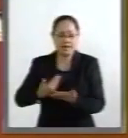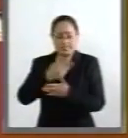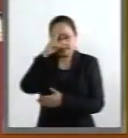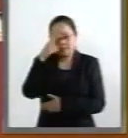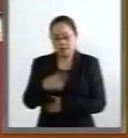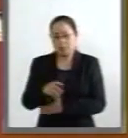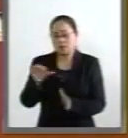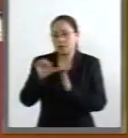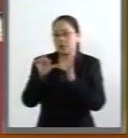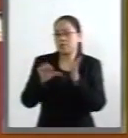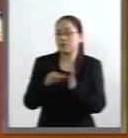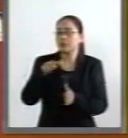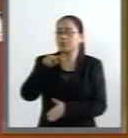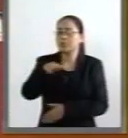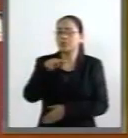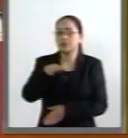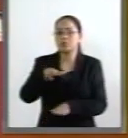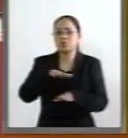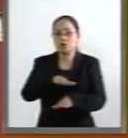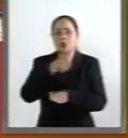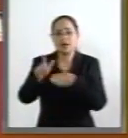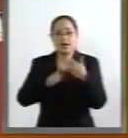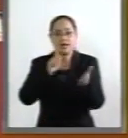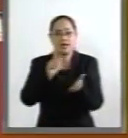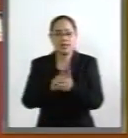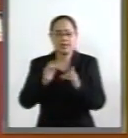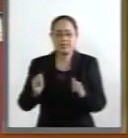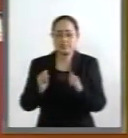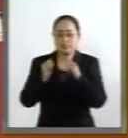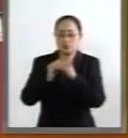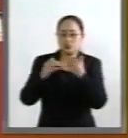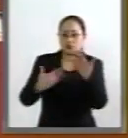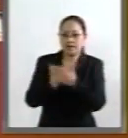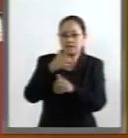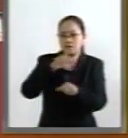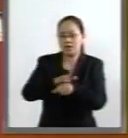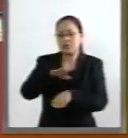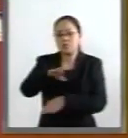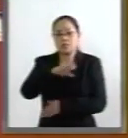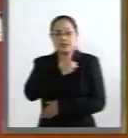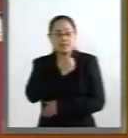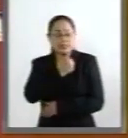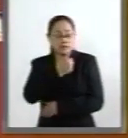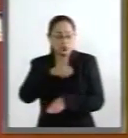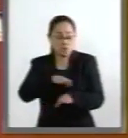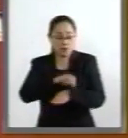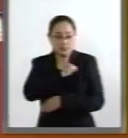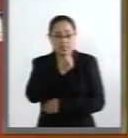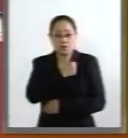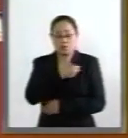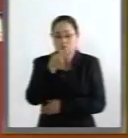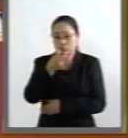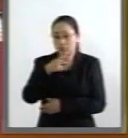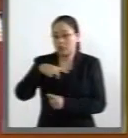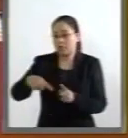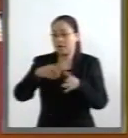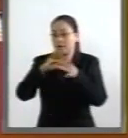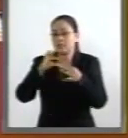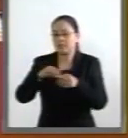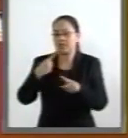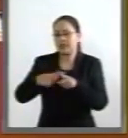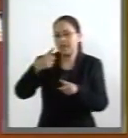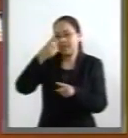artículo 18 de la Ley de los Institutos Nacionales de Salud señala que los directores